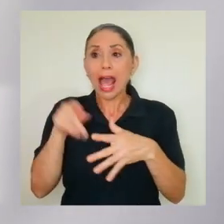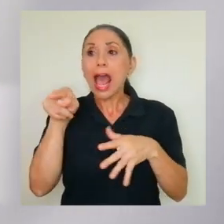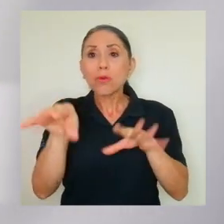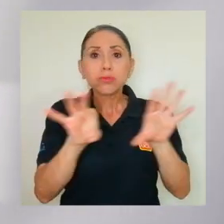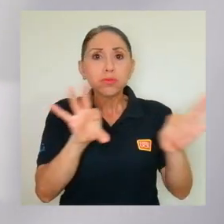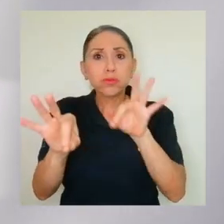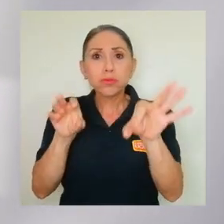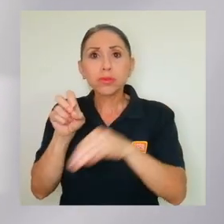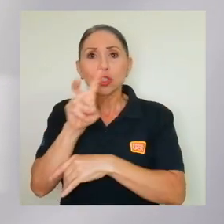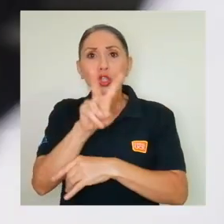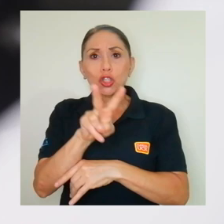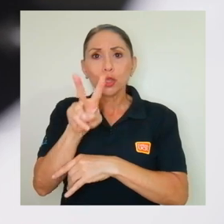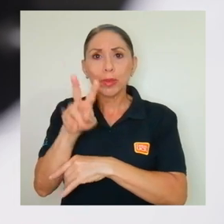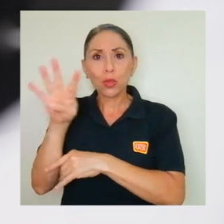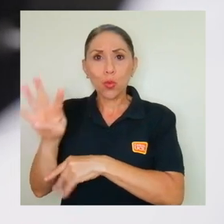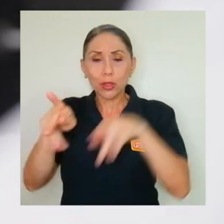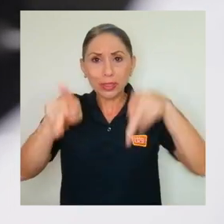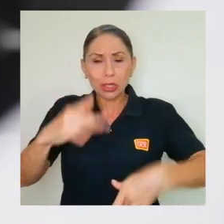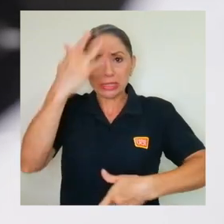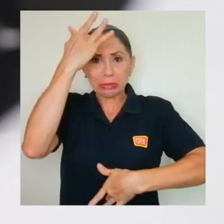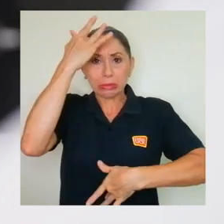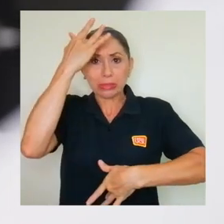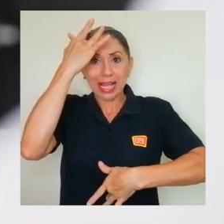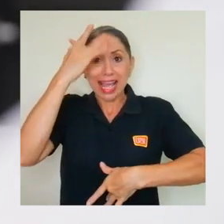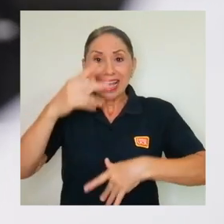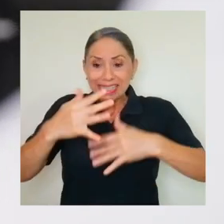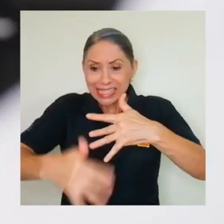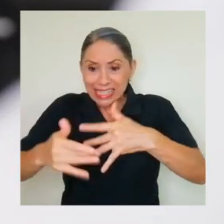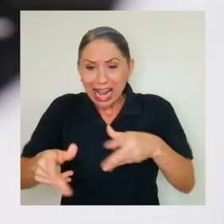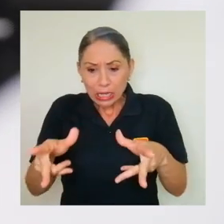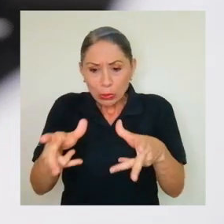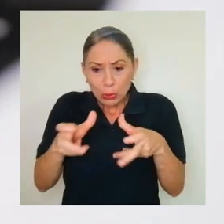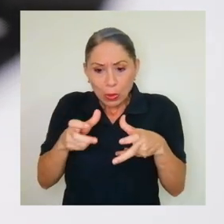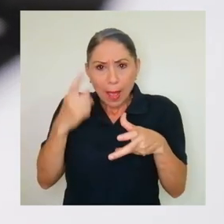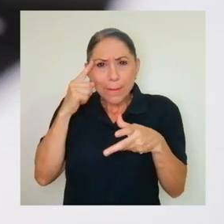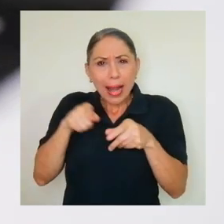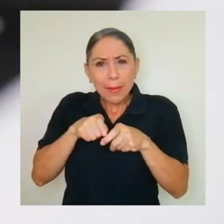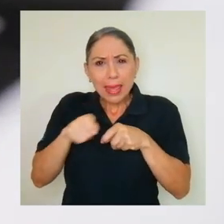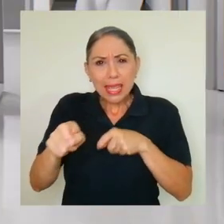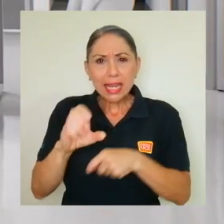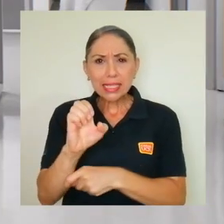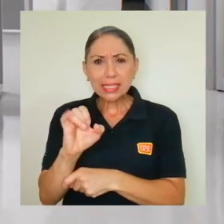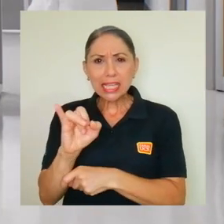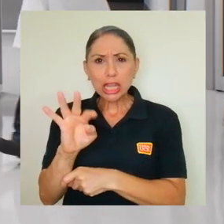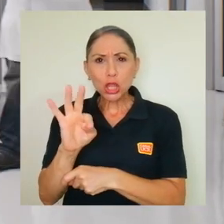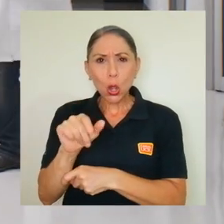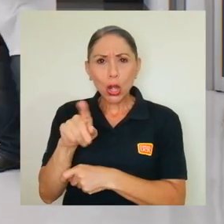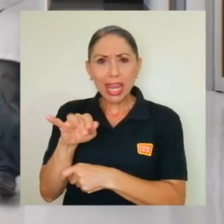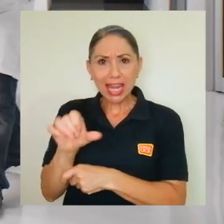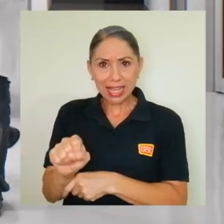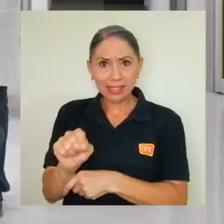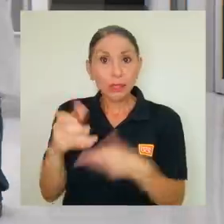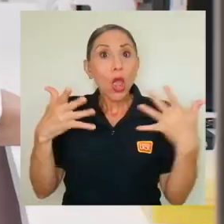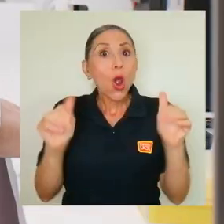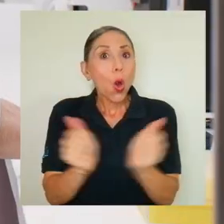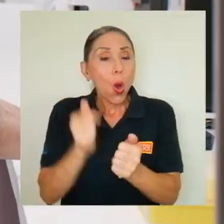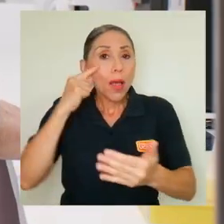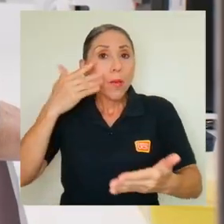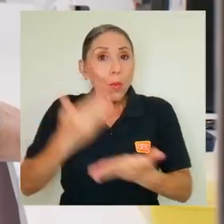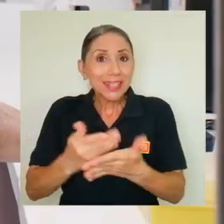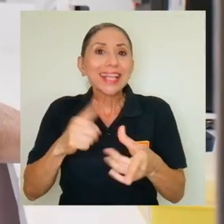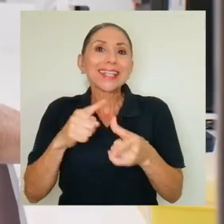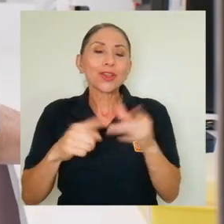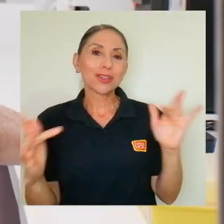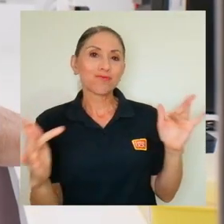224 pacientes para extraer y analizar su sangre con el fin de medir las citoquinas. Una vez extraídas las muestras, se